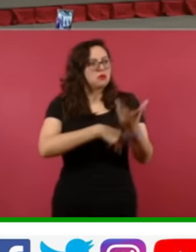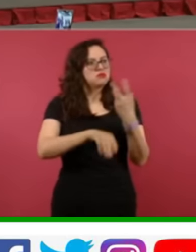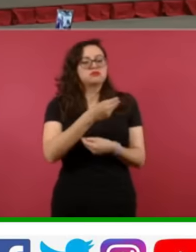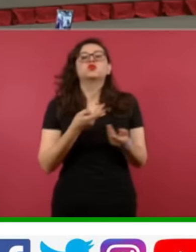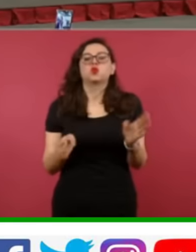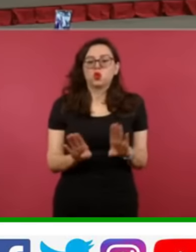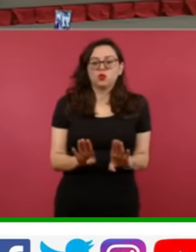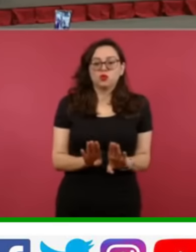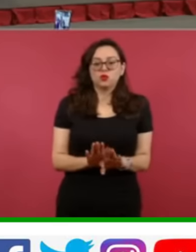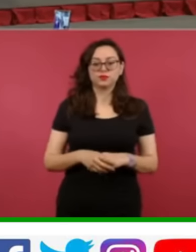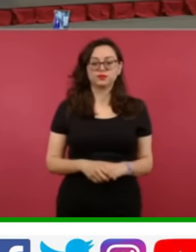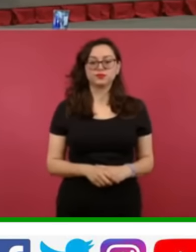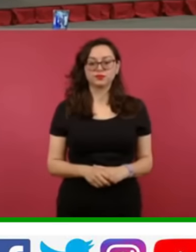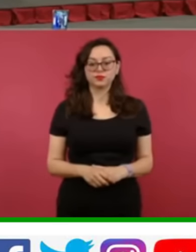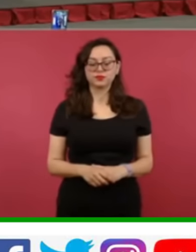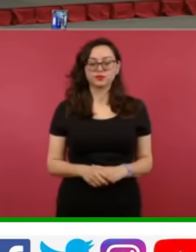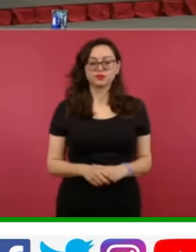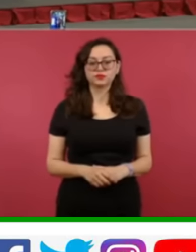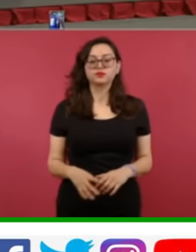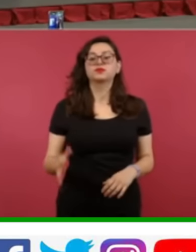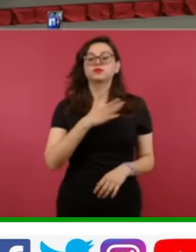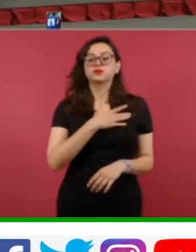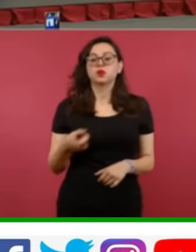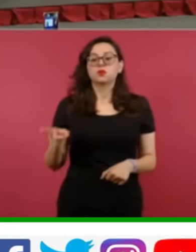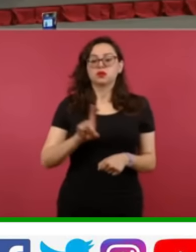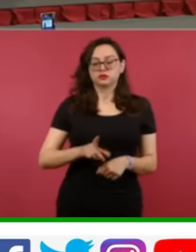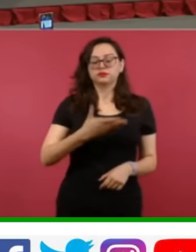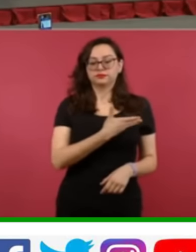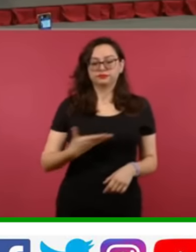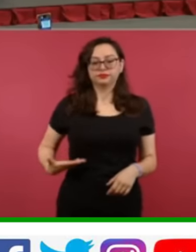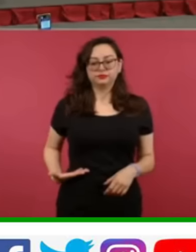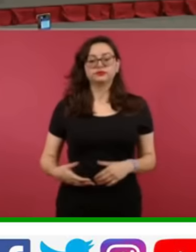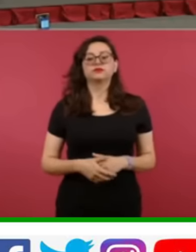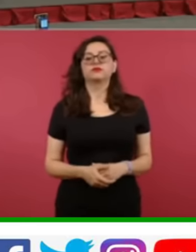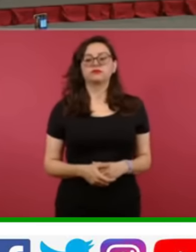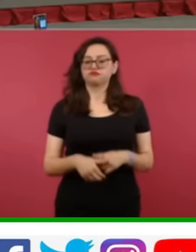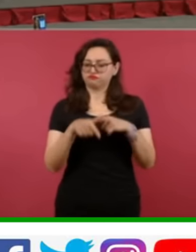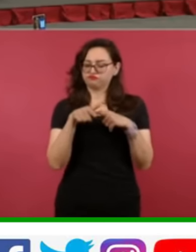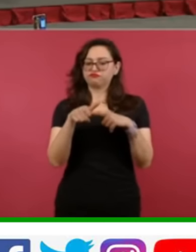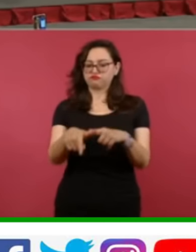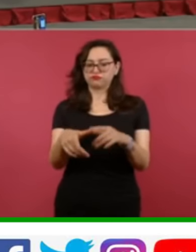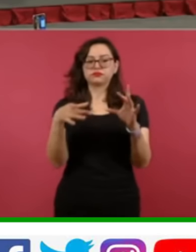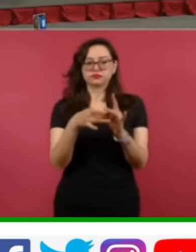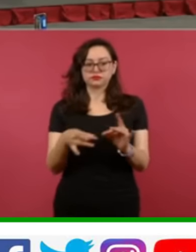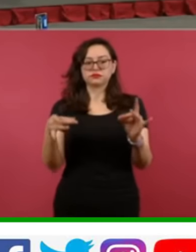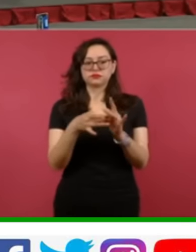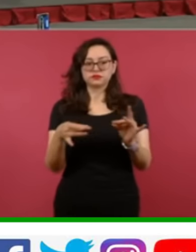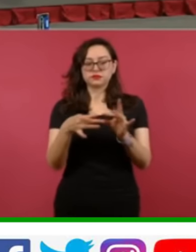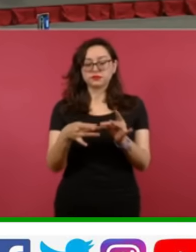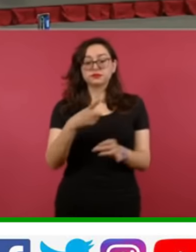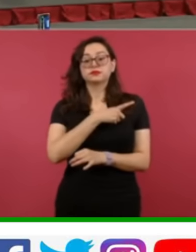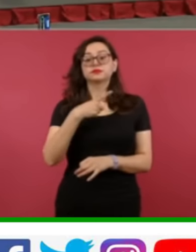Muy bien, muy buenos días. Con su permiso, presidente. Y bien, en seguimiento a la exposición de la Secretaría de Gobernación, recordar que